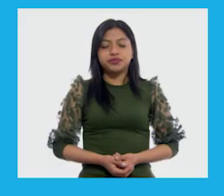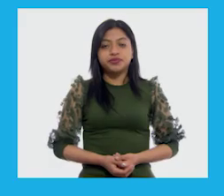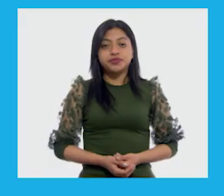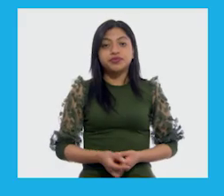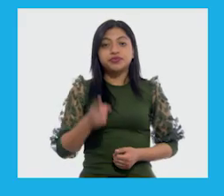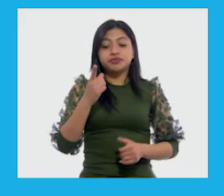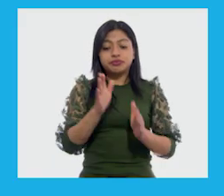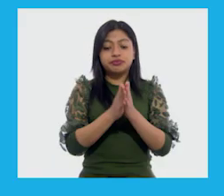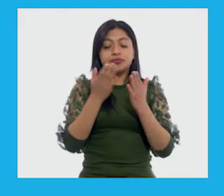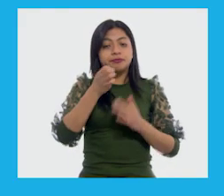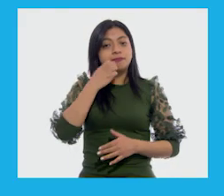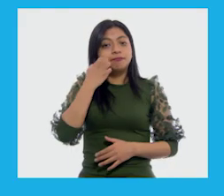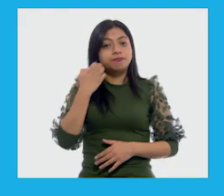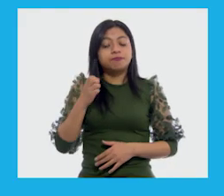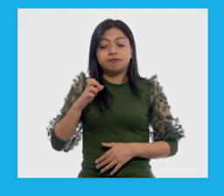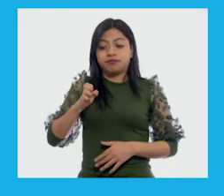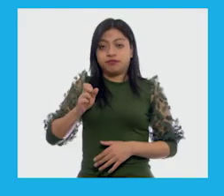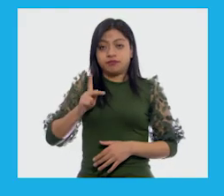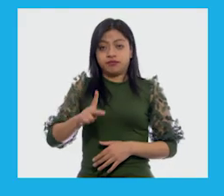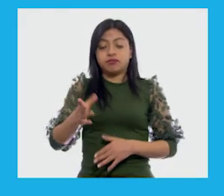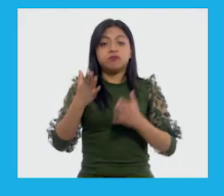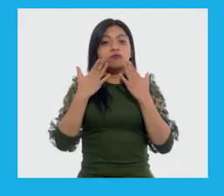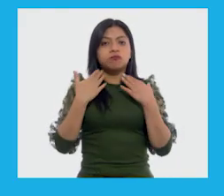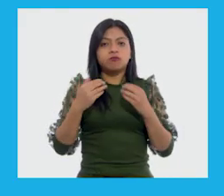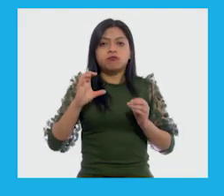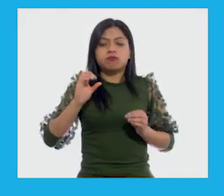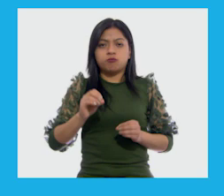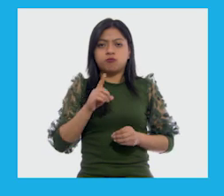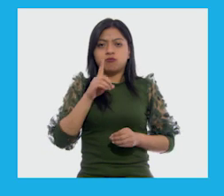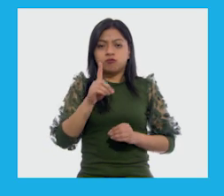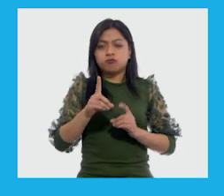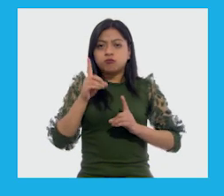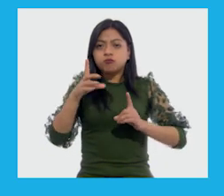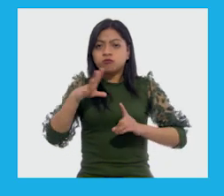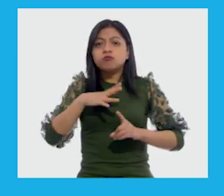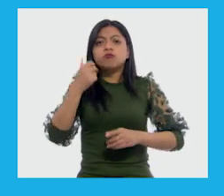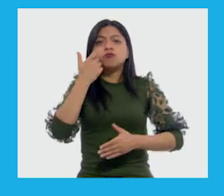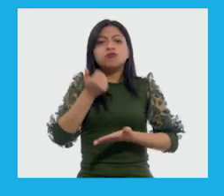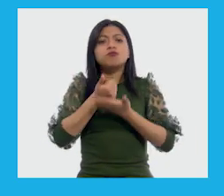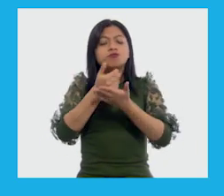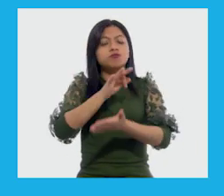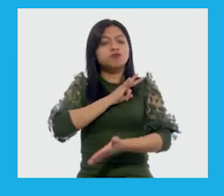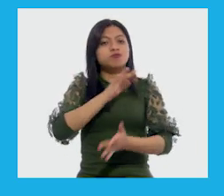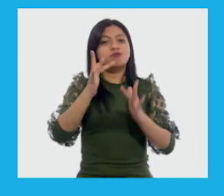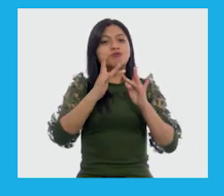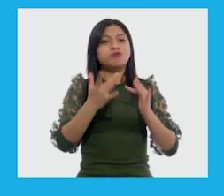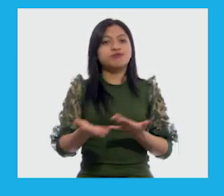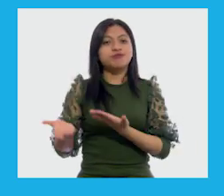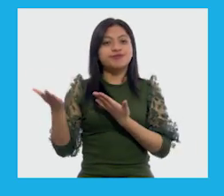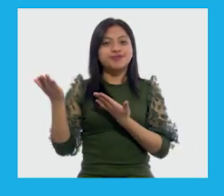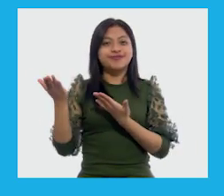Si no tienes el libro de texto. texto o necesitas ayuda para resolver tus dudas, ¡contáctanos!